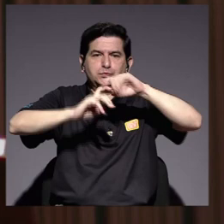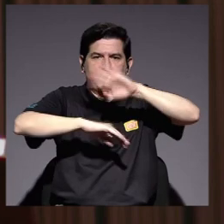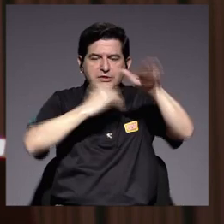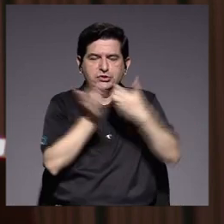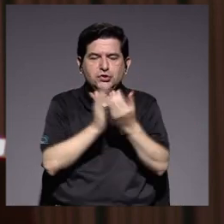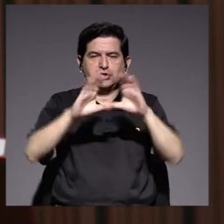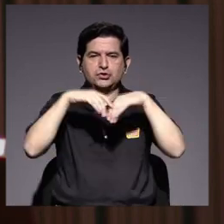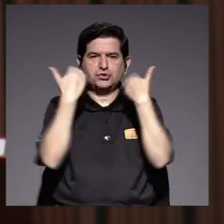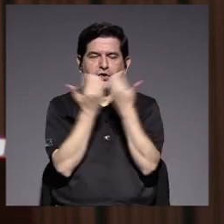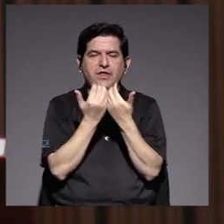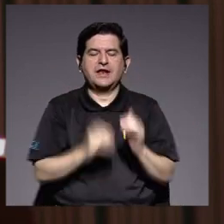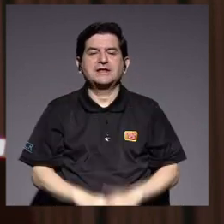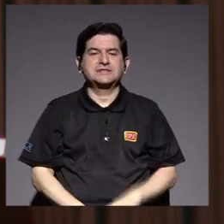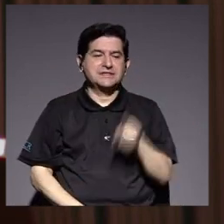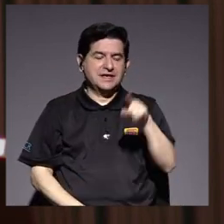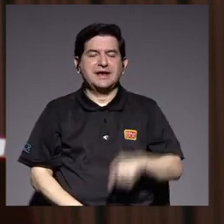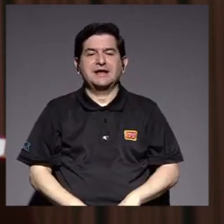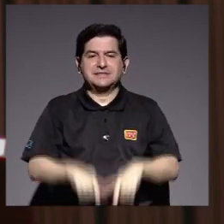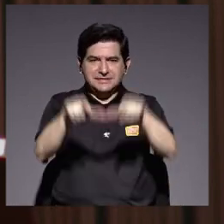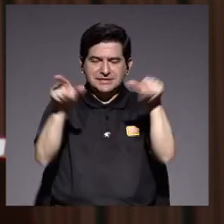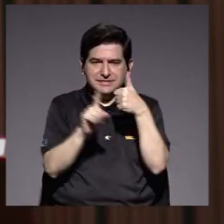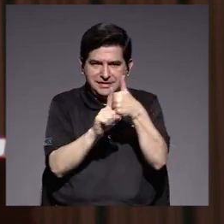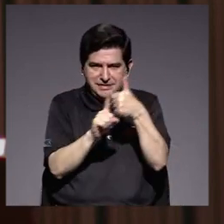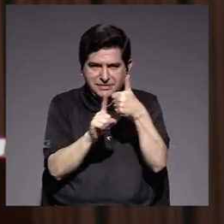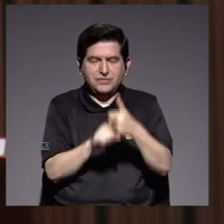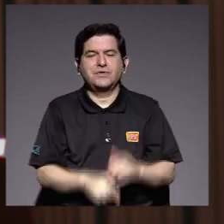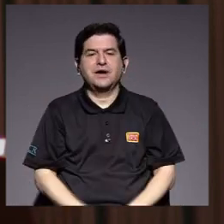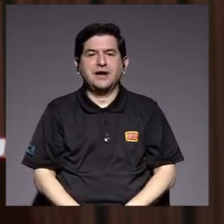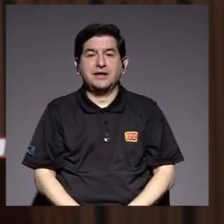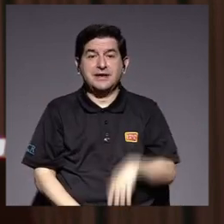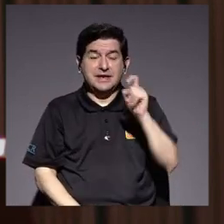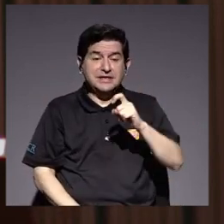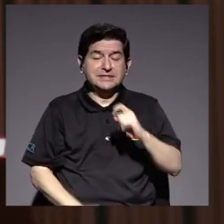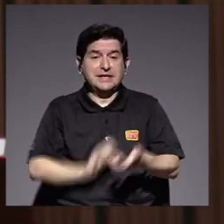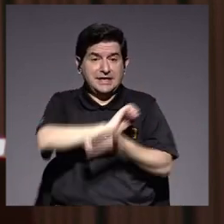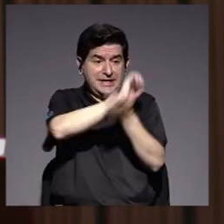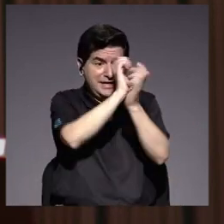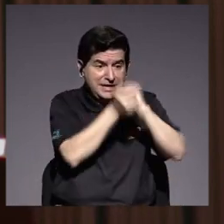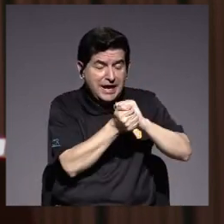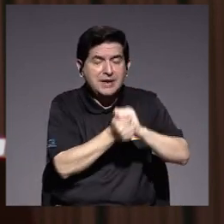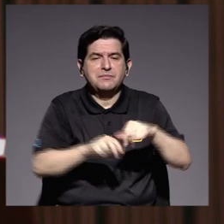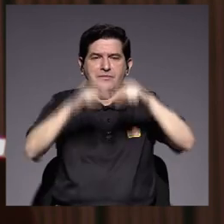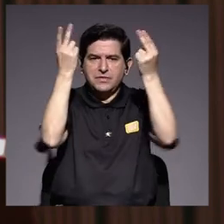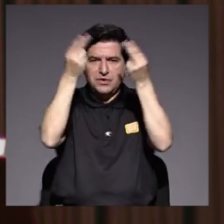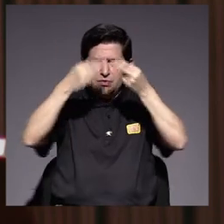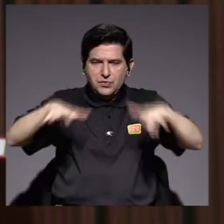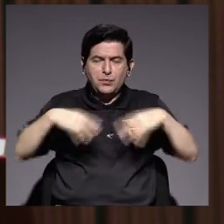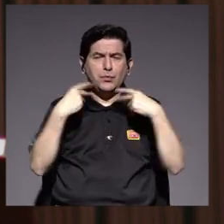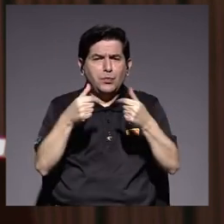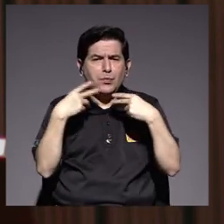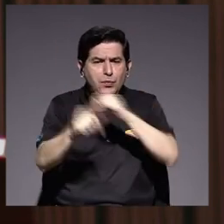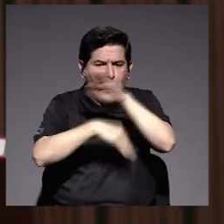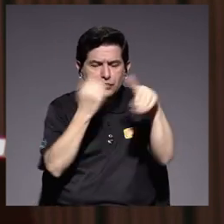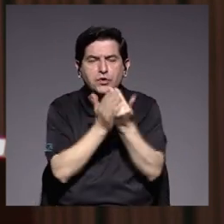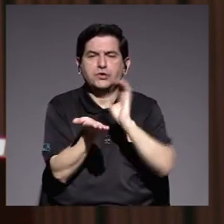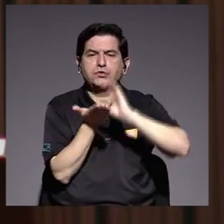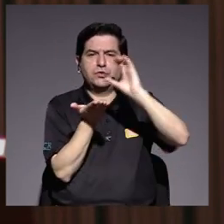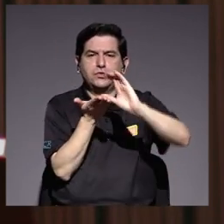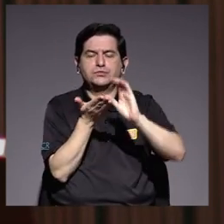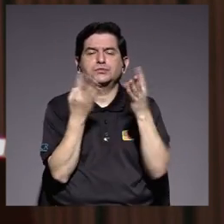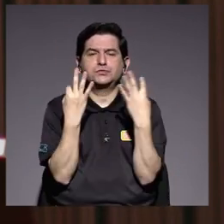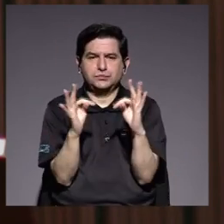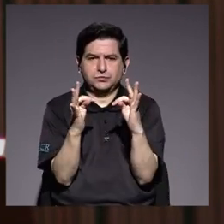las clases presenciales que obligó a un maratónico proceso hacia la virtualización de todos los cursos